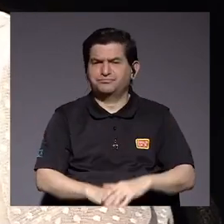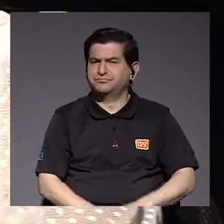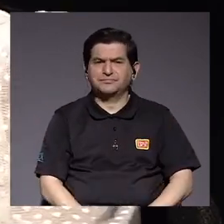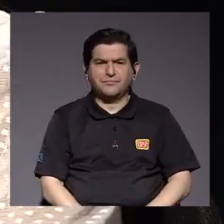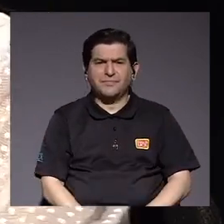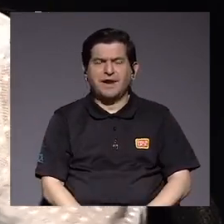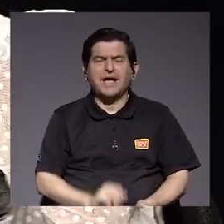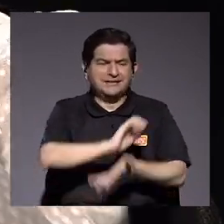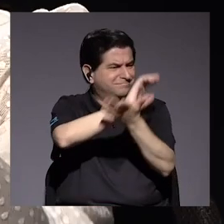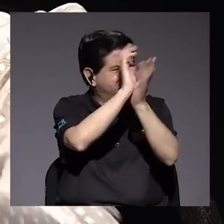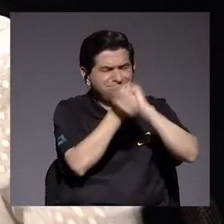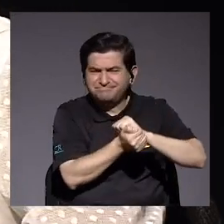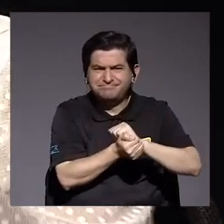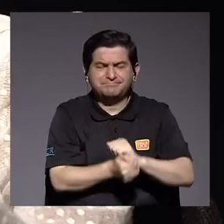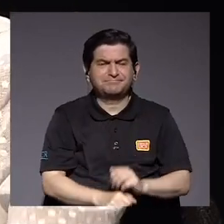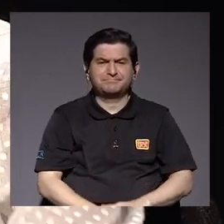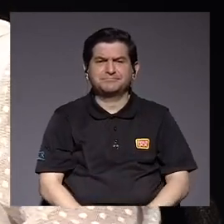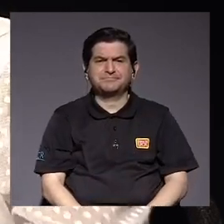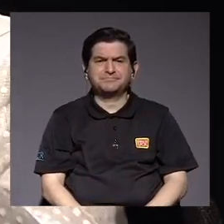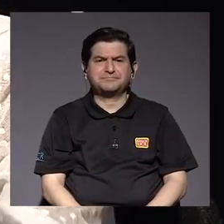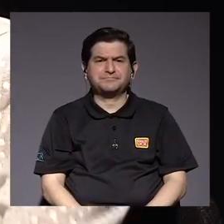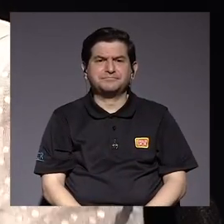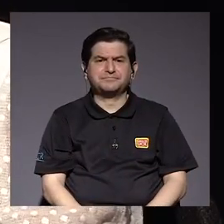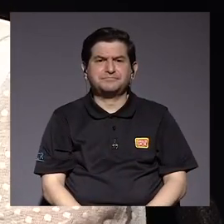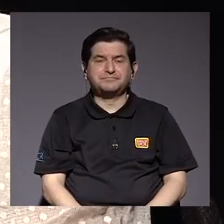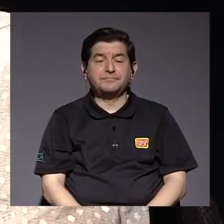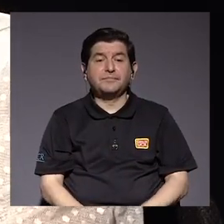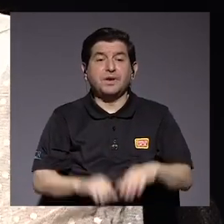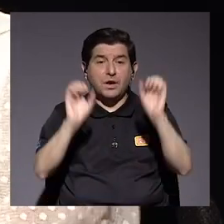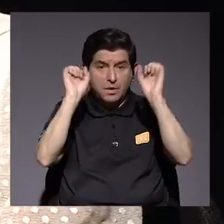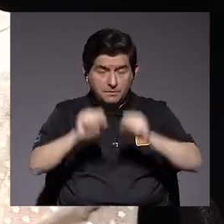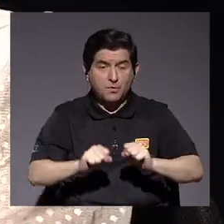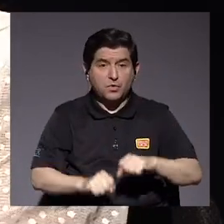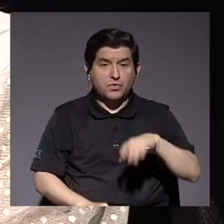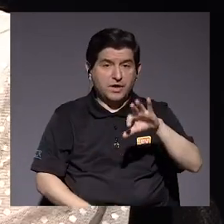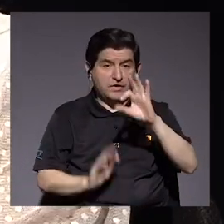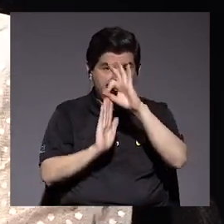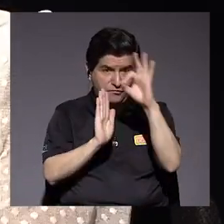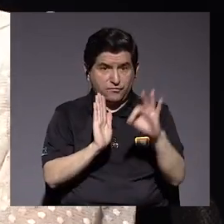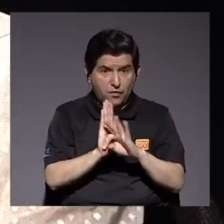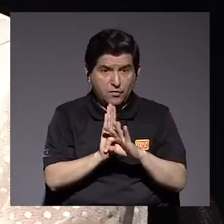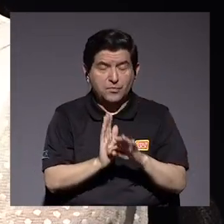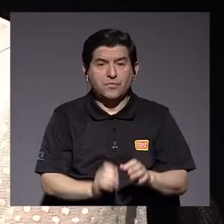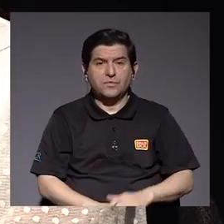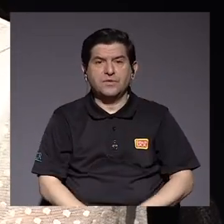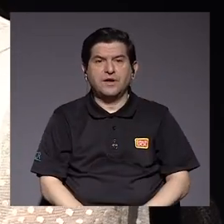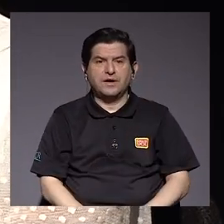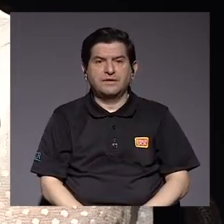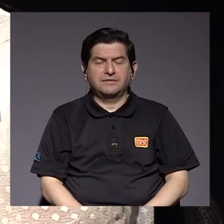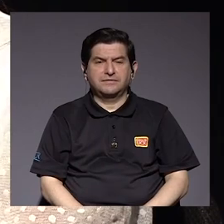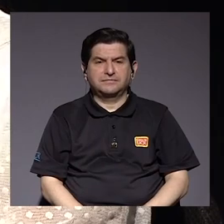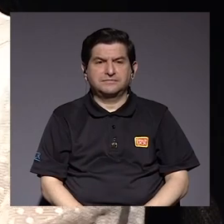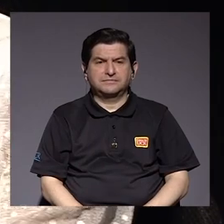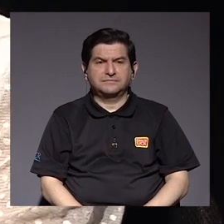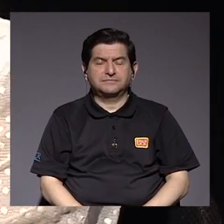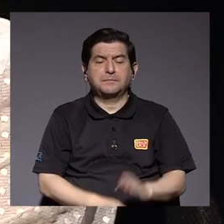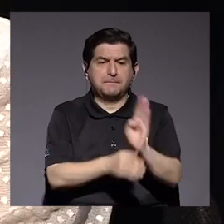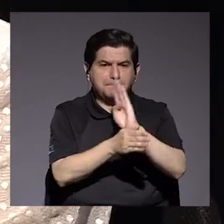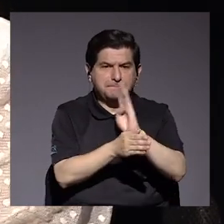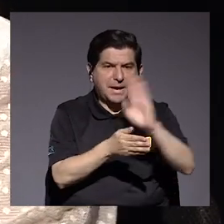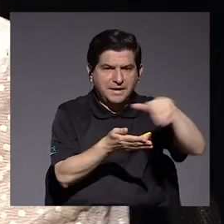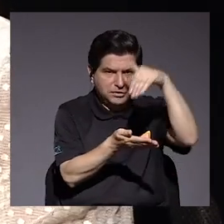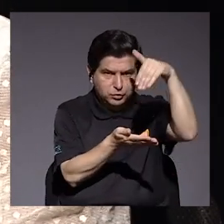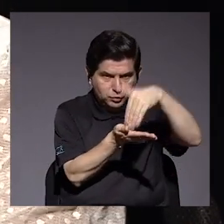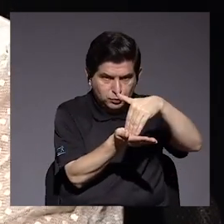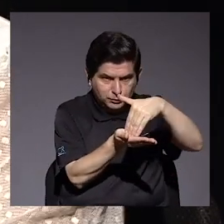pasar, esto replanteémoslo y removámoslo. Entonces, logramos llegar a una fórmula de manera